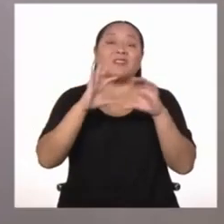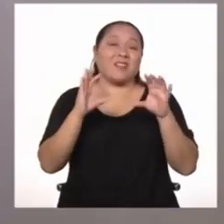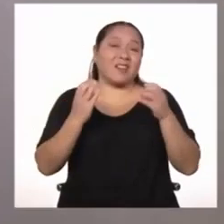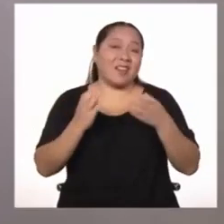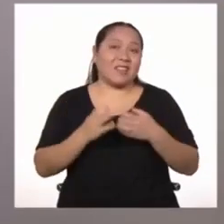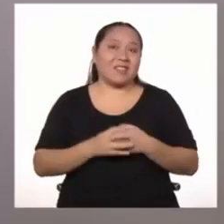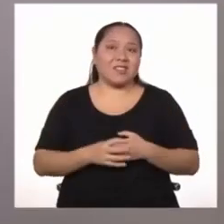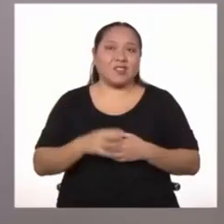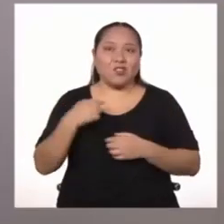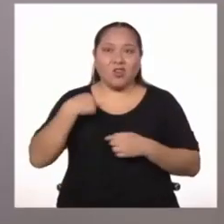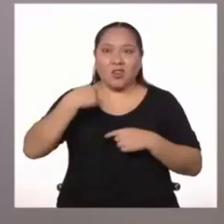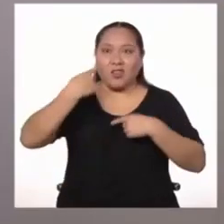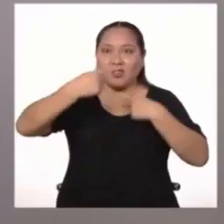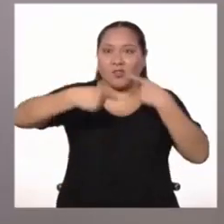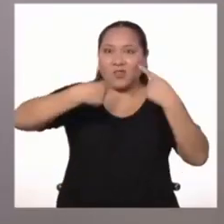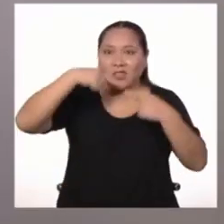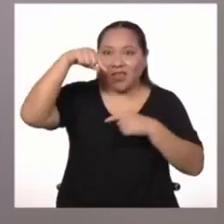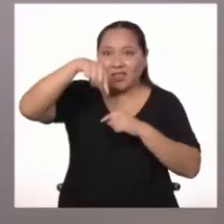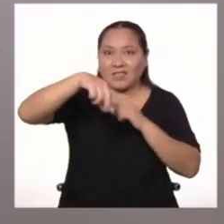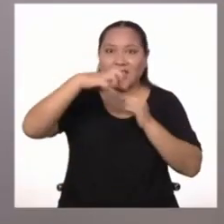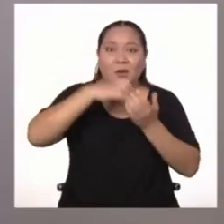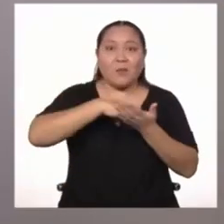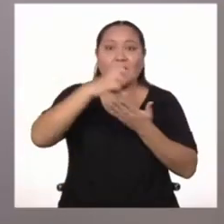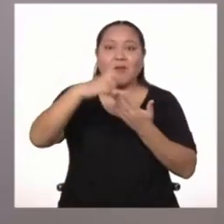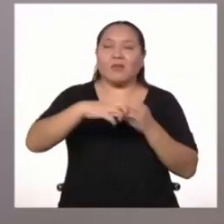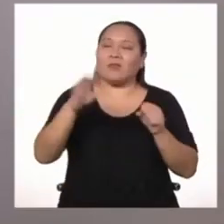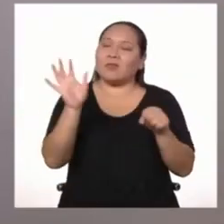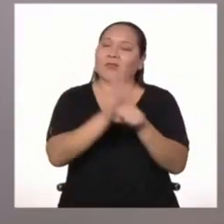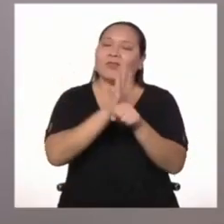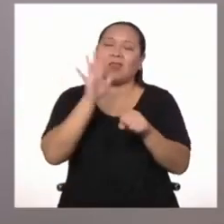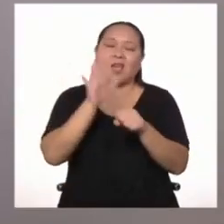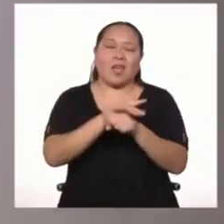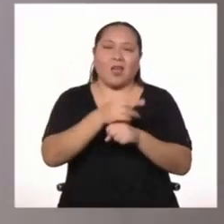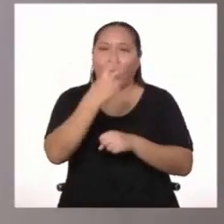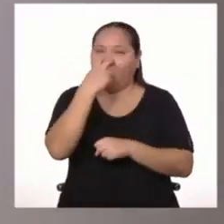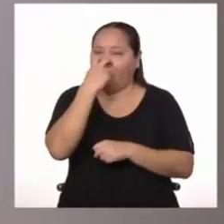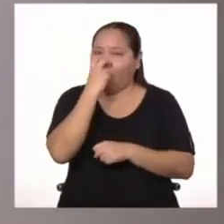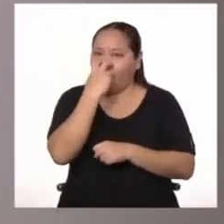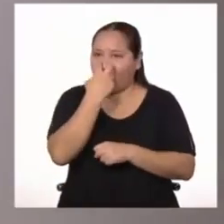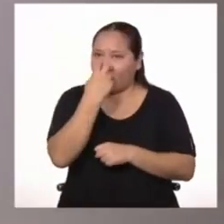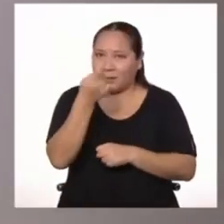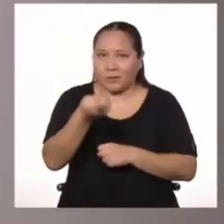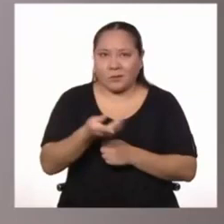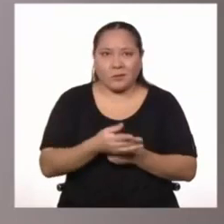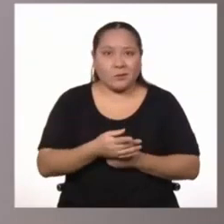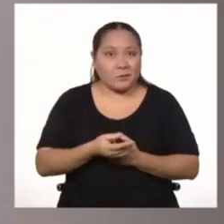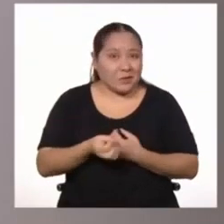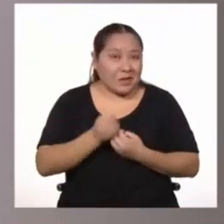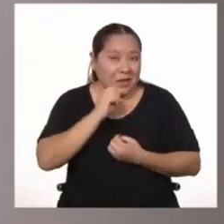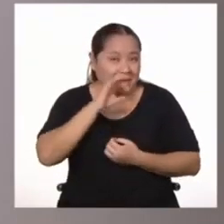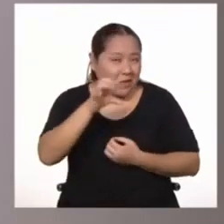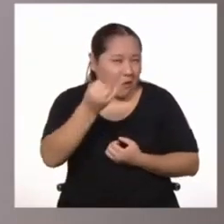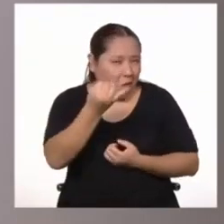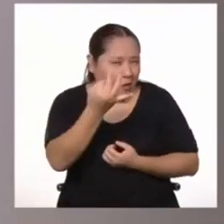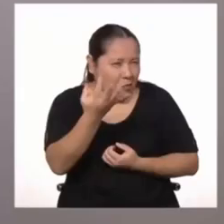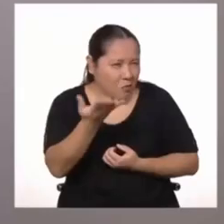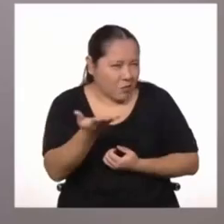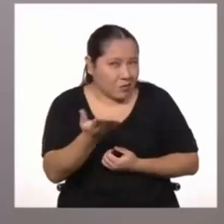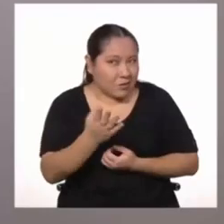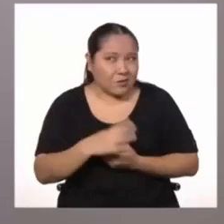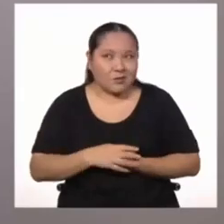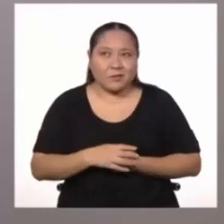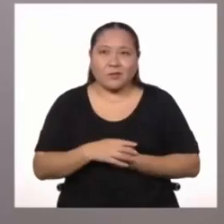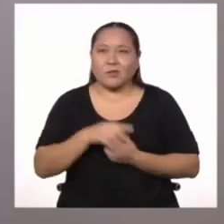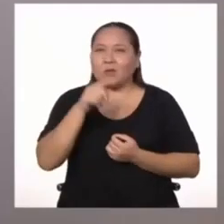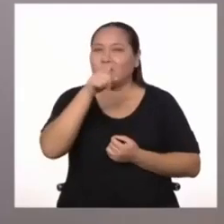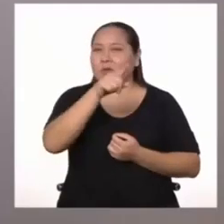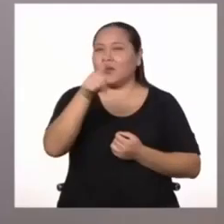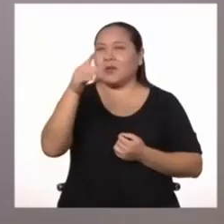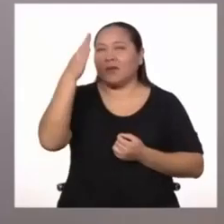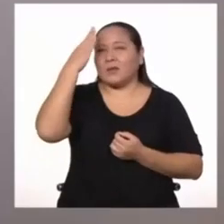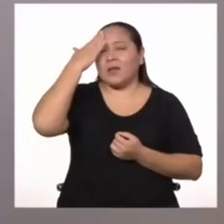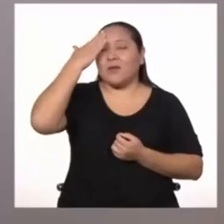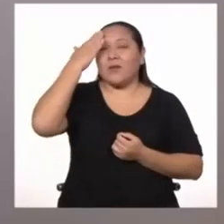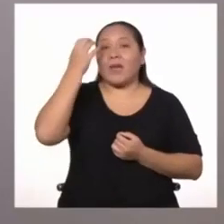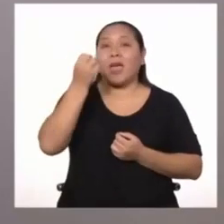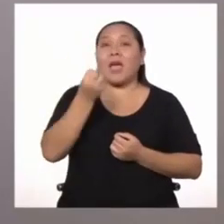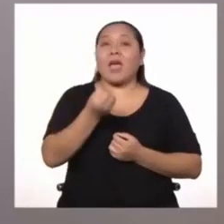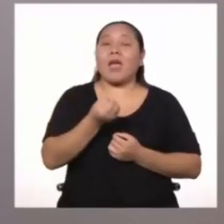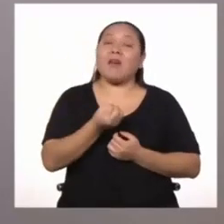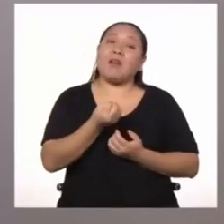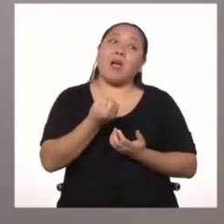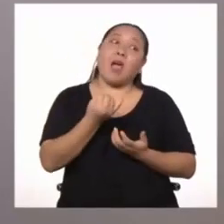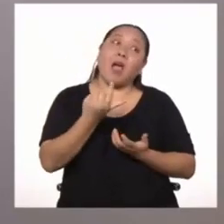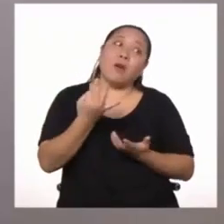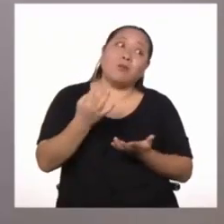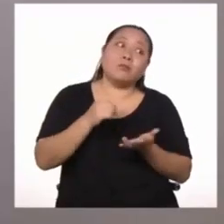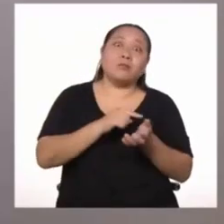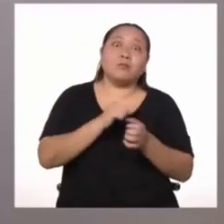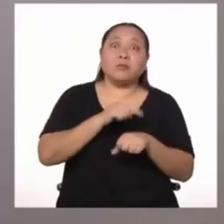Y les cuento que este programa está lleno de curiosidades. ¿Les adelanto algunas? A ver, ¿ustedes saben que en algún momento de